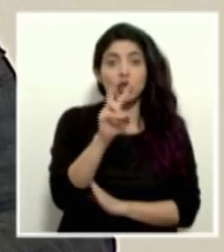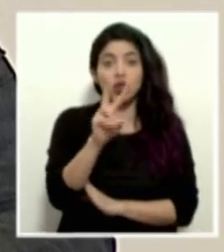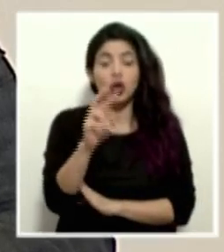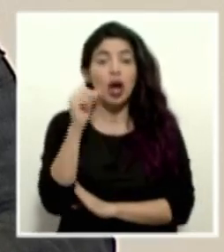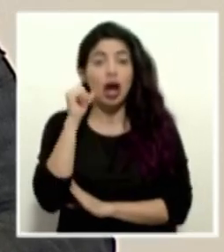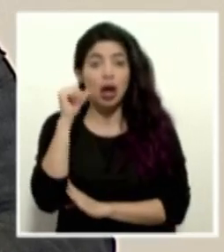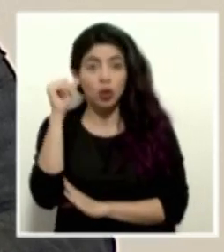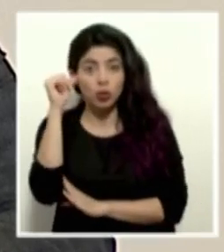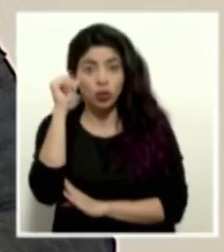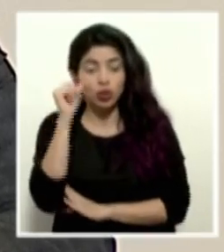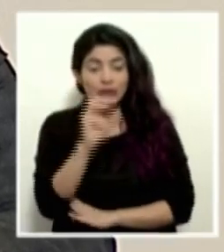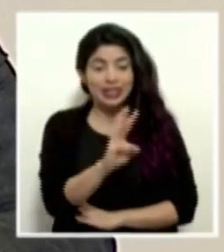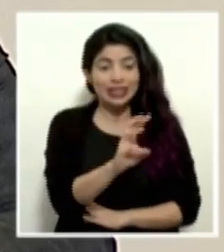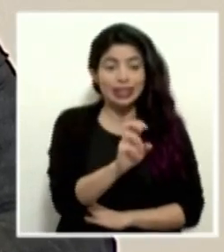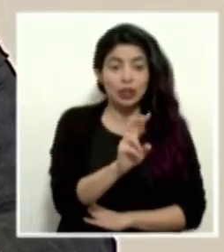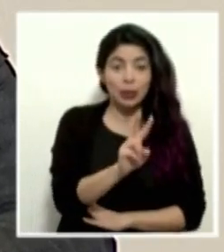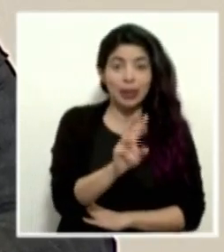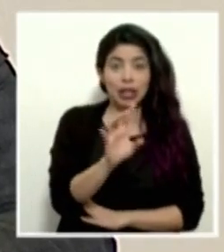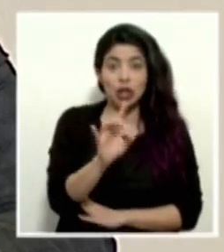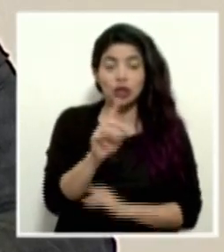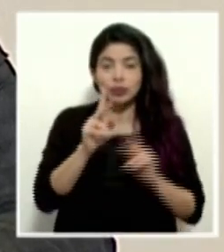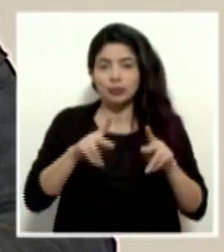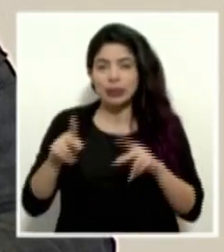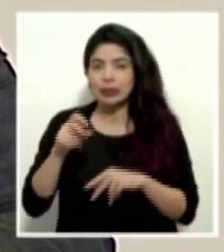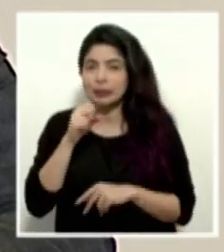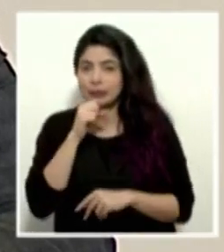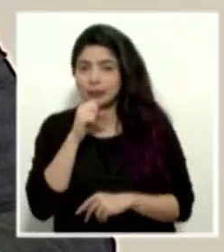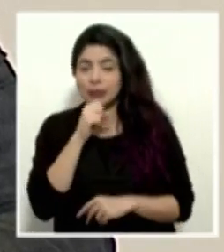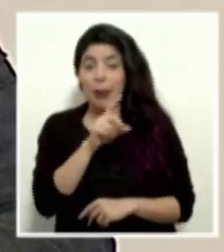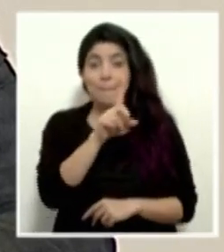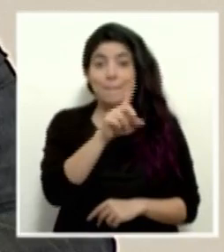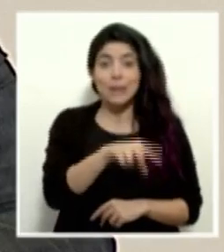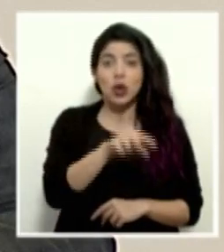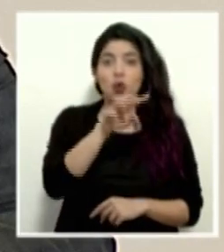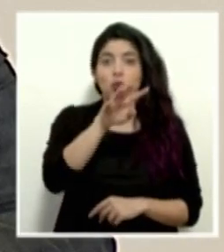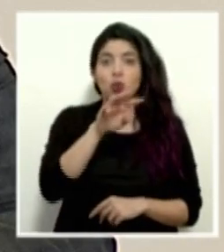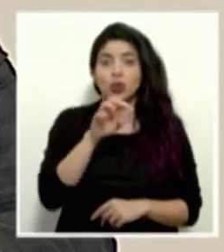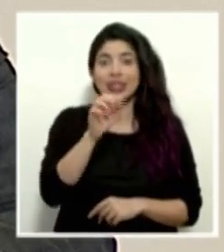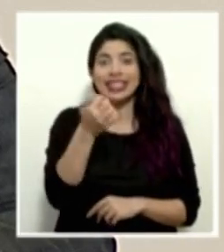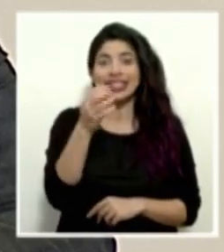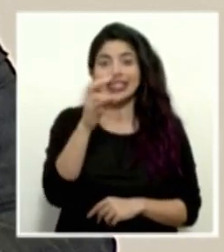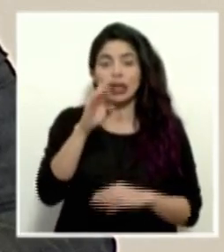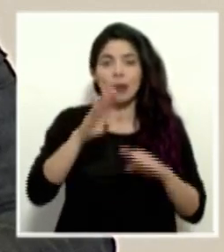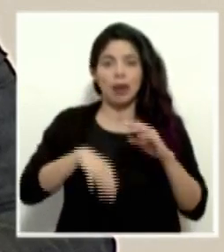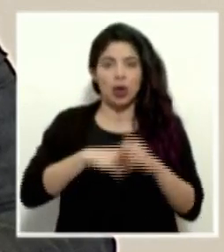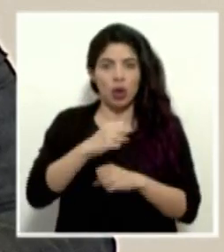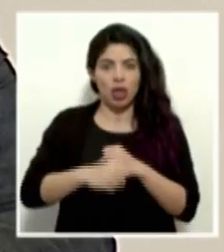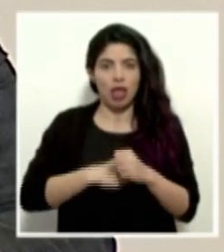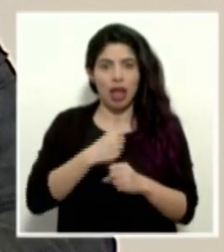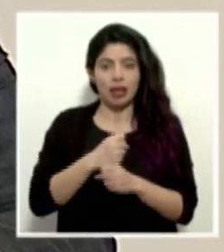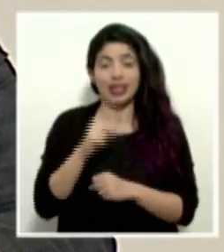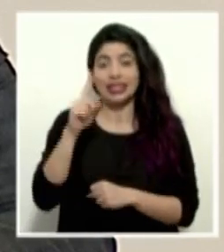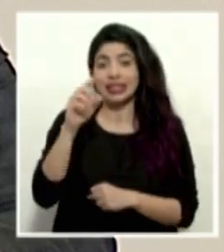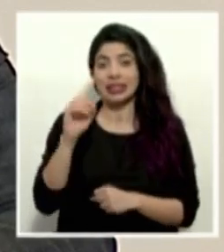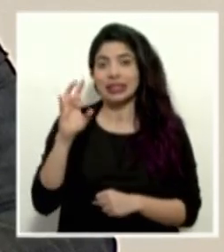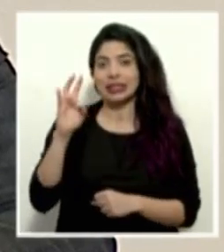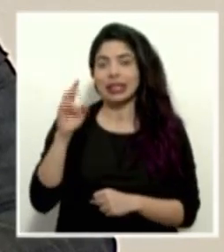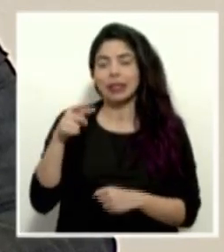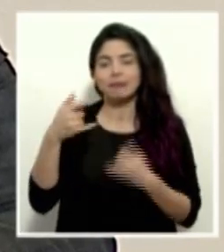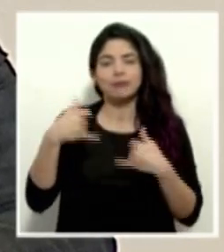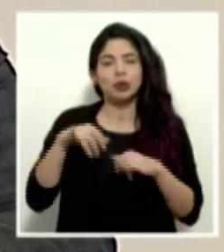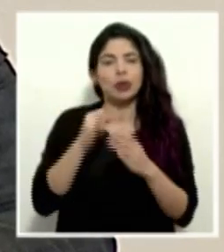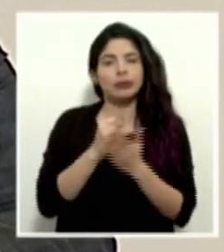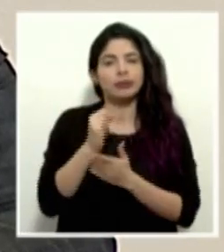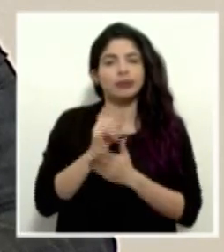adultos, 628 personas mayores y 1.417 menores de edad, 107 se encuentran en